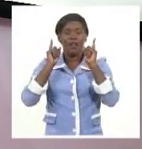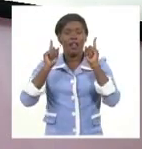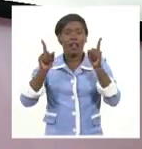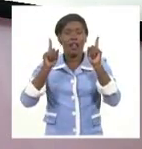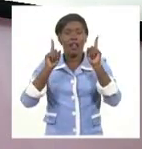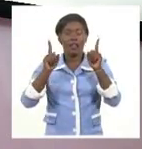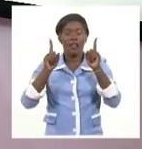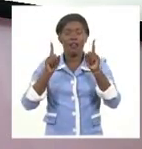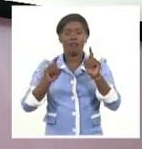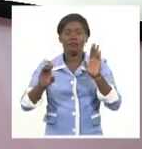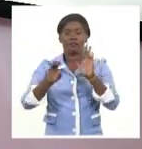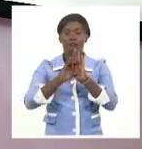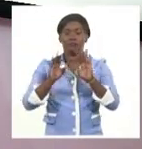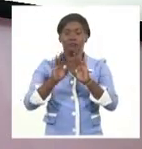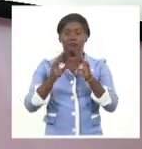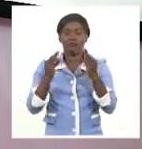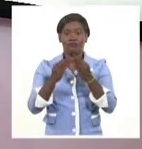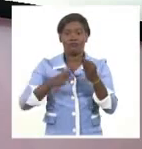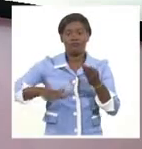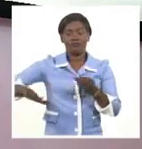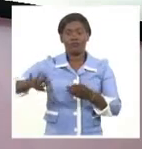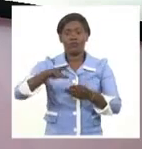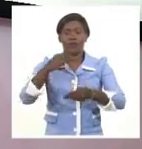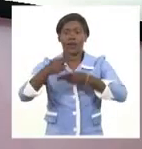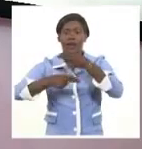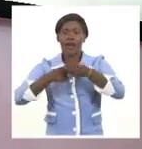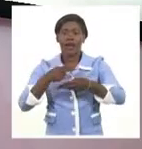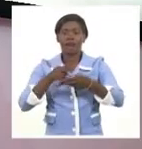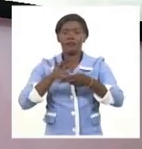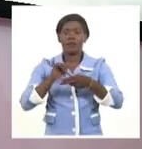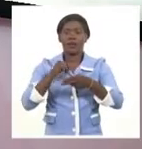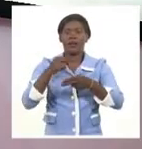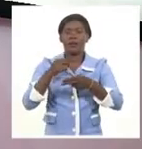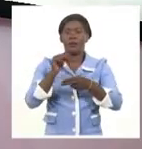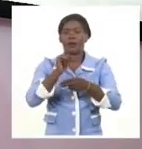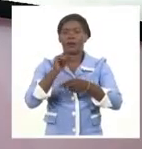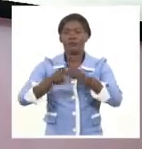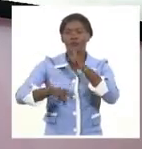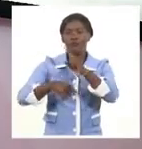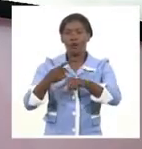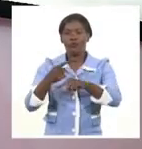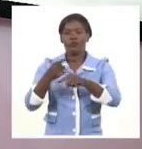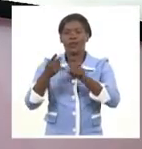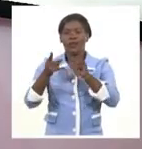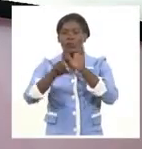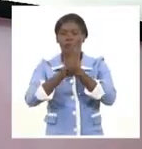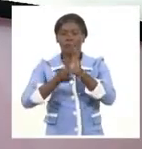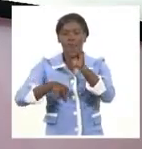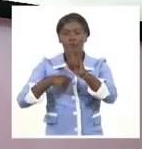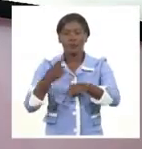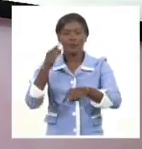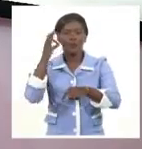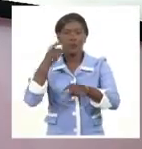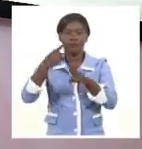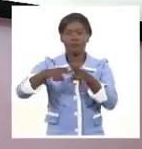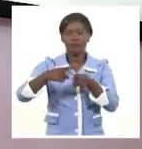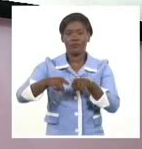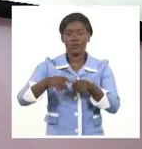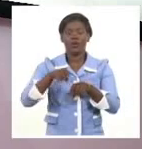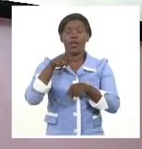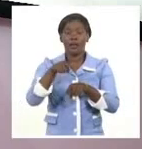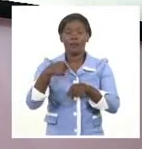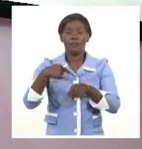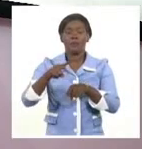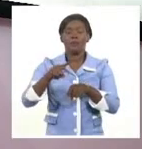Convención para la Eliminación de Todas las Formas de Discriminación contra la Mujer como miembro del Comité de Supervisión del Instrumento para un